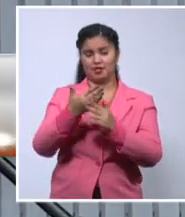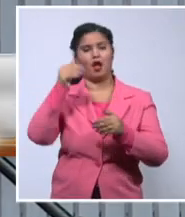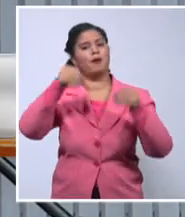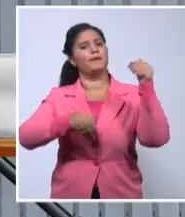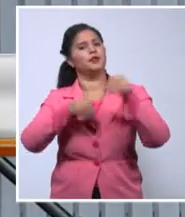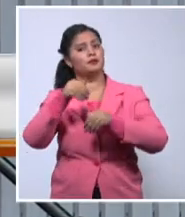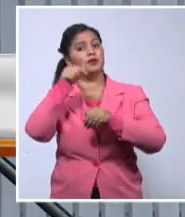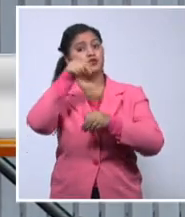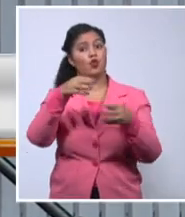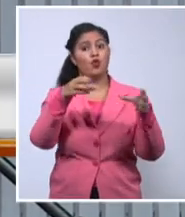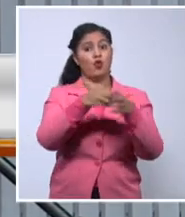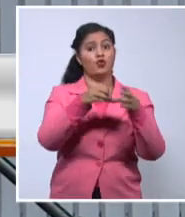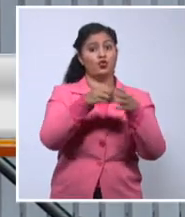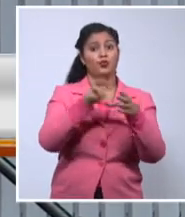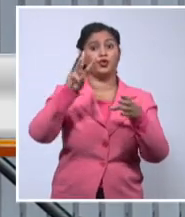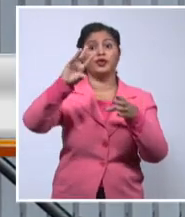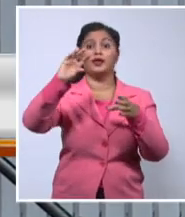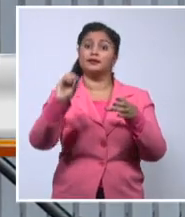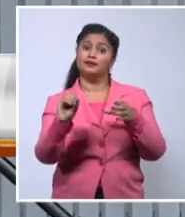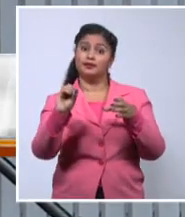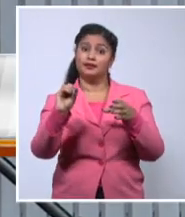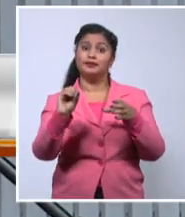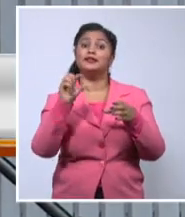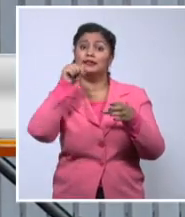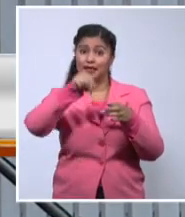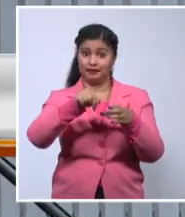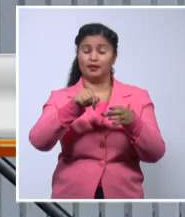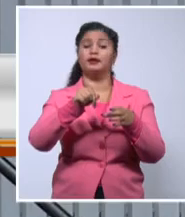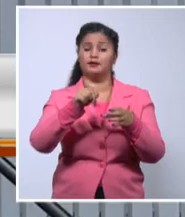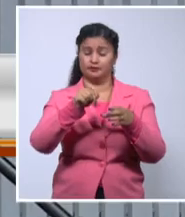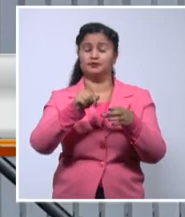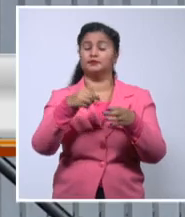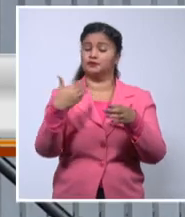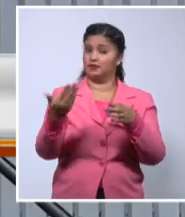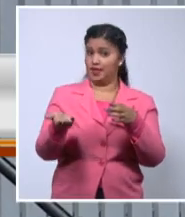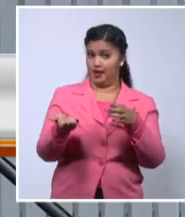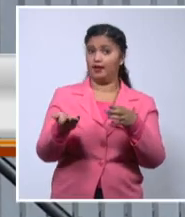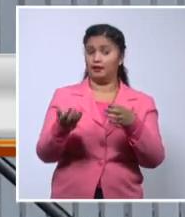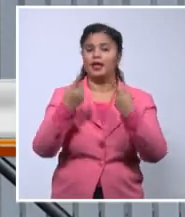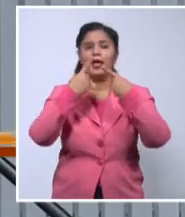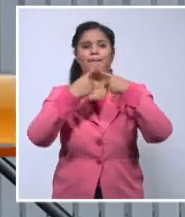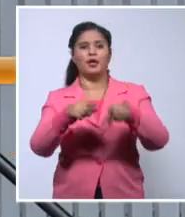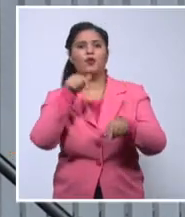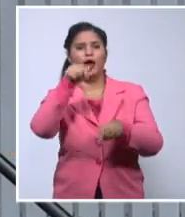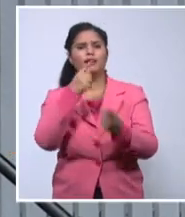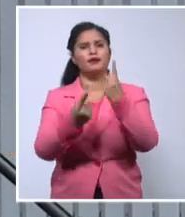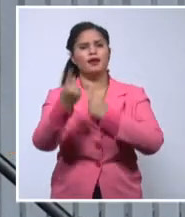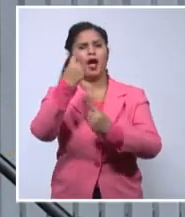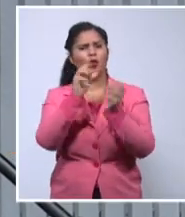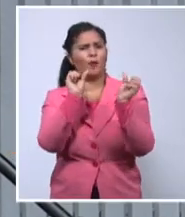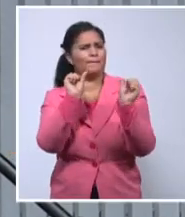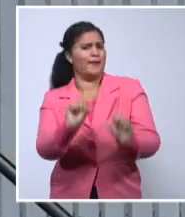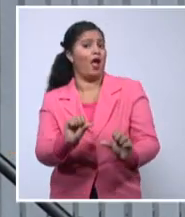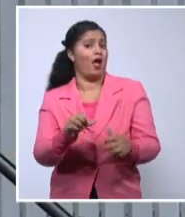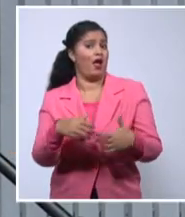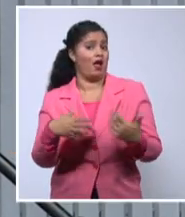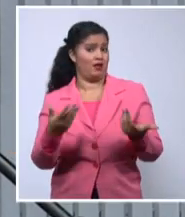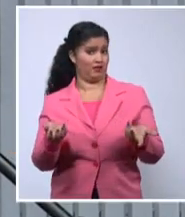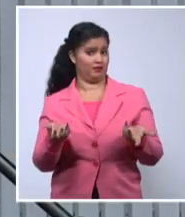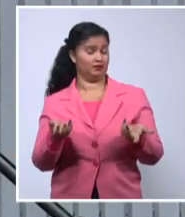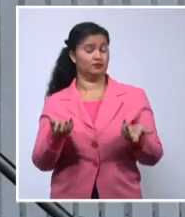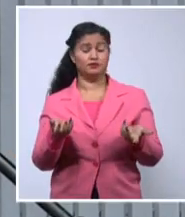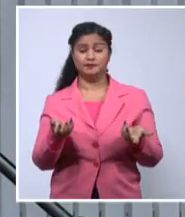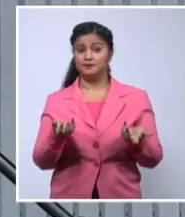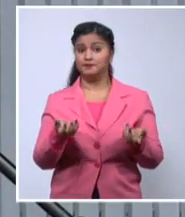que entramos a hablar con el viceministro. Pero hay algo que es peligroso para nosotros, y fue lo que